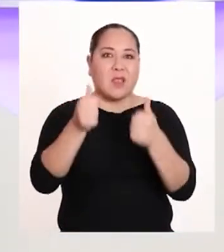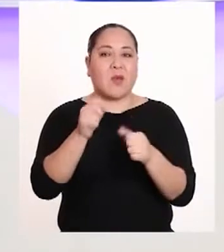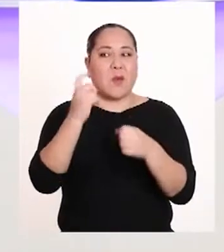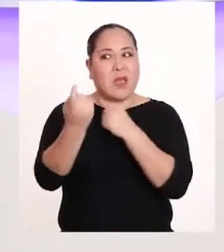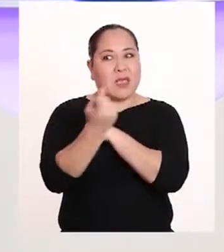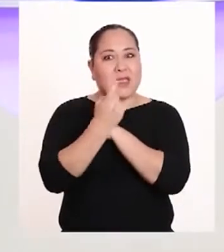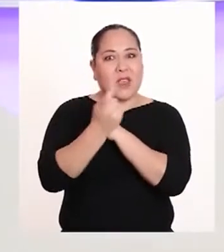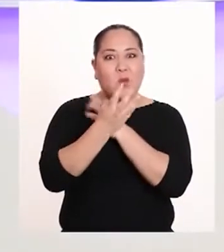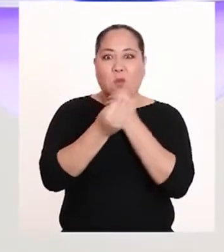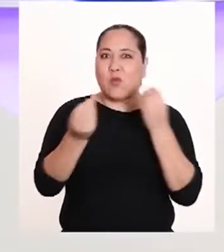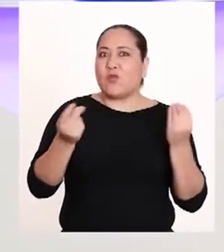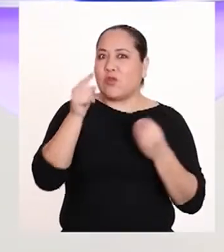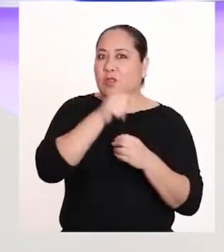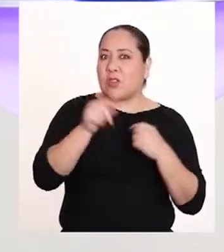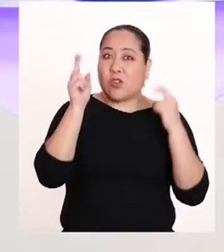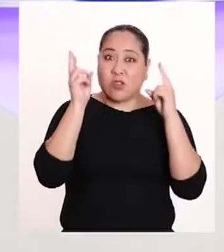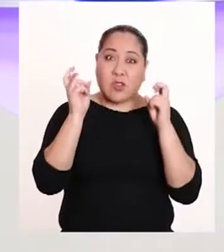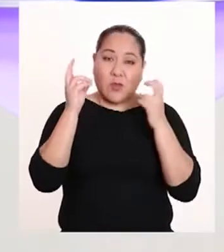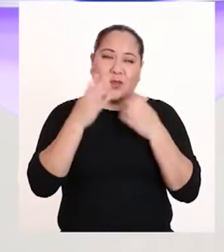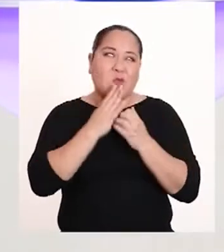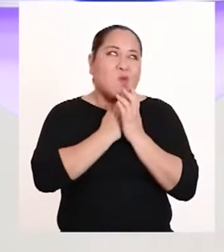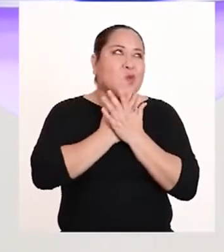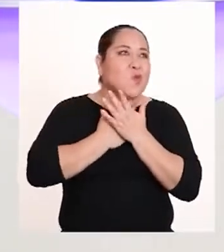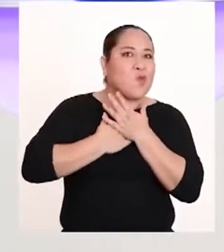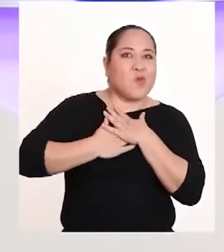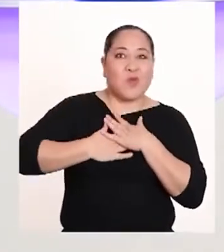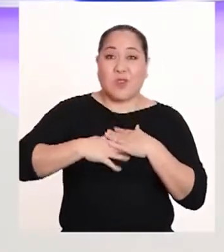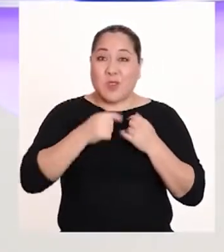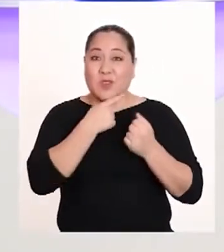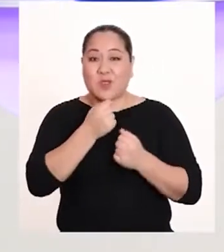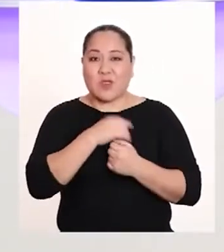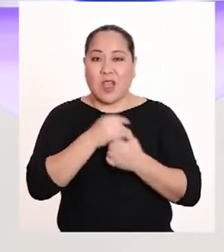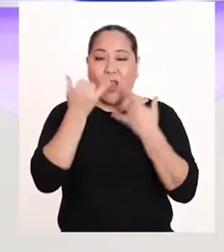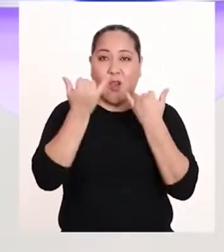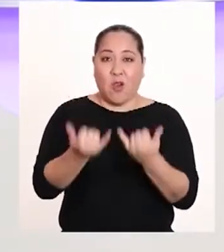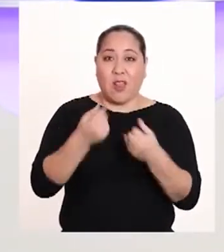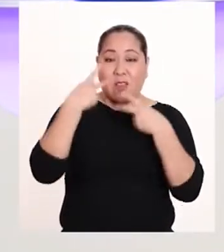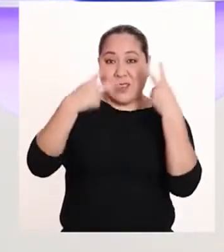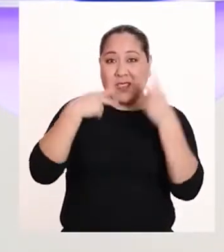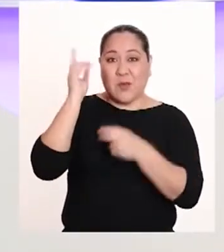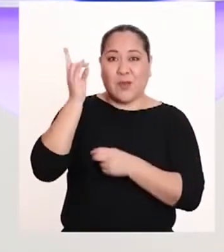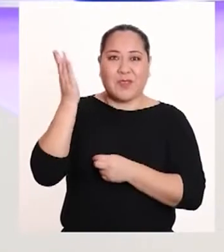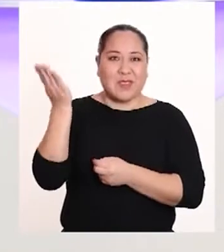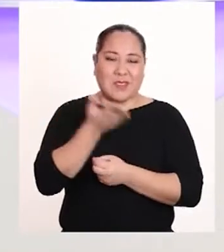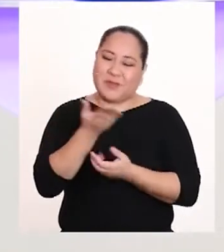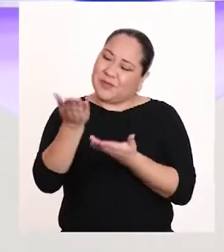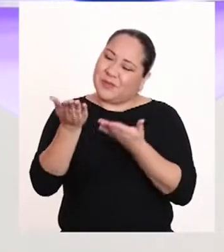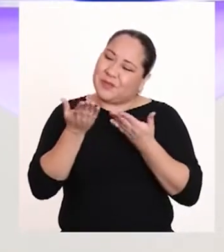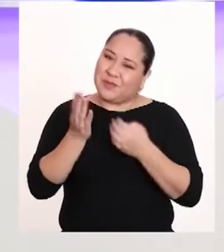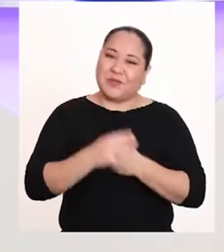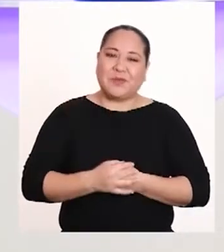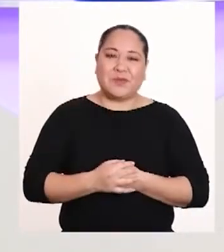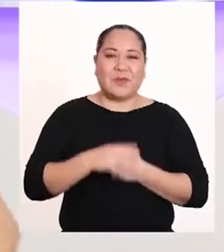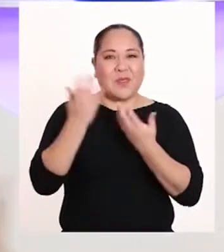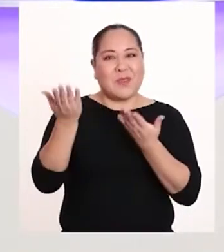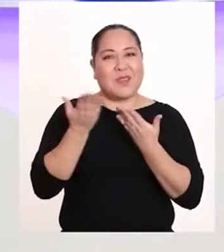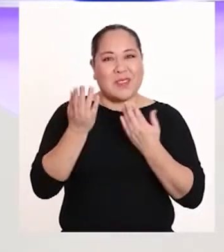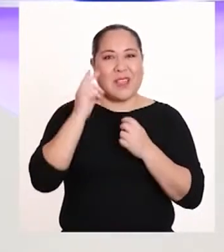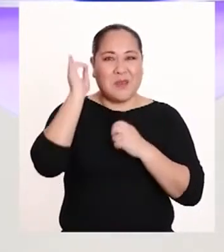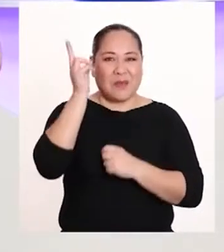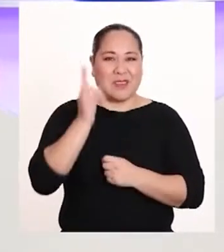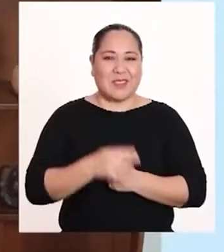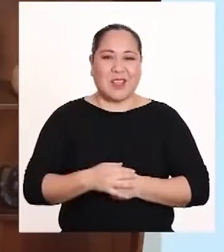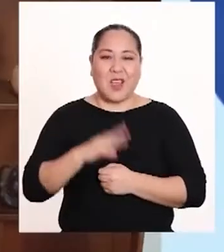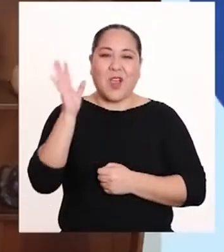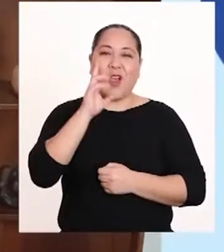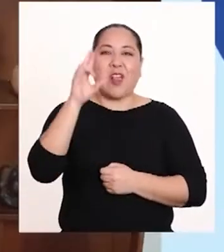siempre, para enseñarnos mucho más sobre los temas que nos apasionan, tenemos hoy la visita de nuestra profesora, a quien le doy la bienvenida. ¡Bienvenida,